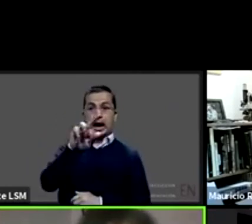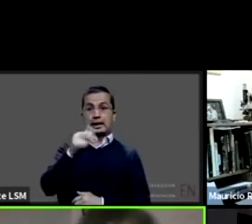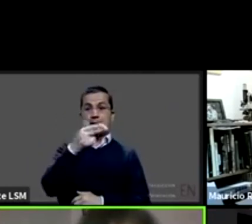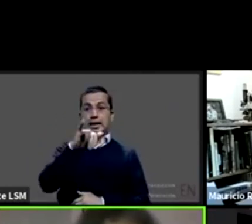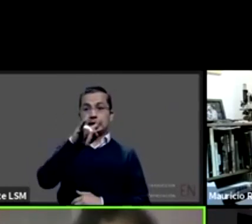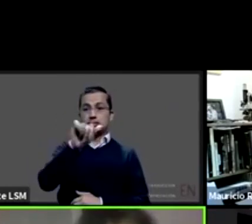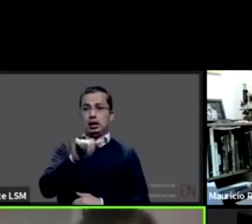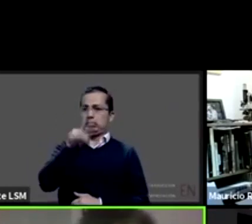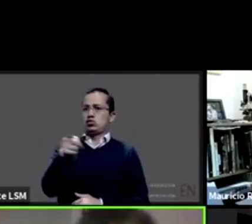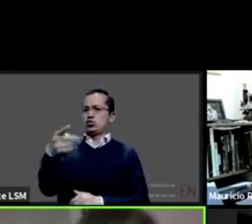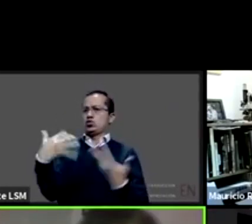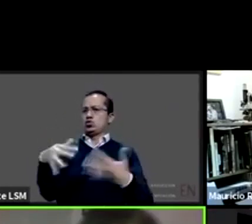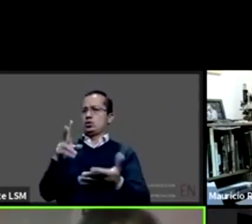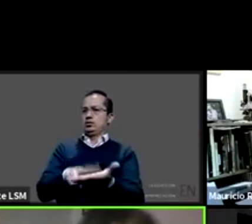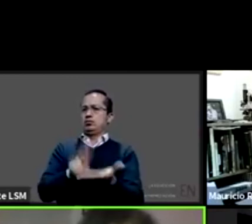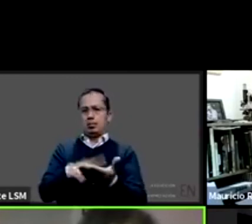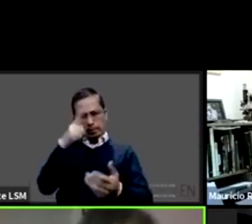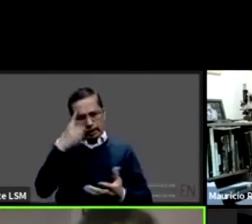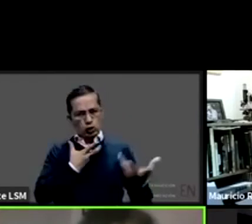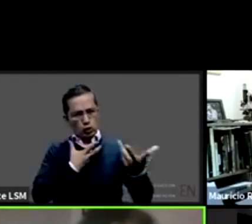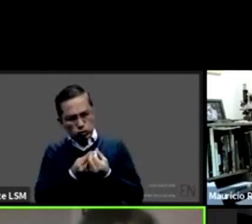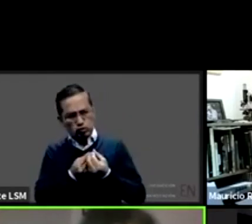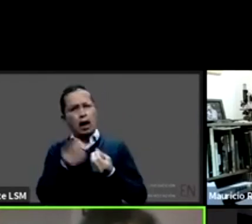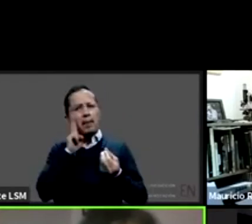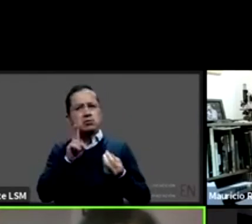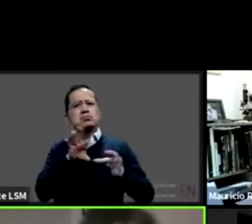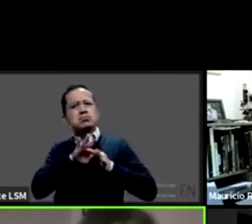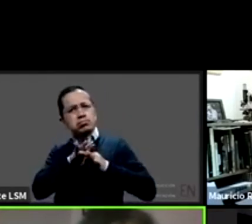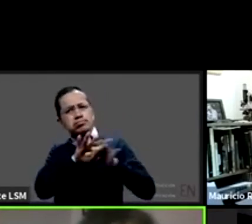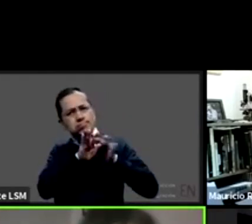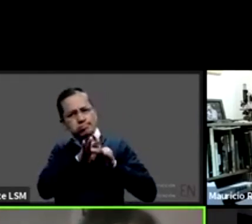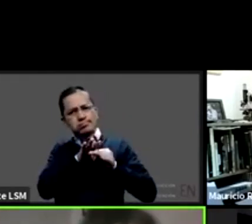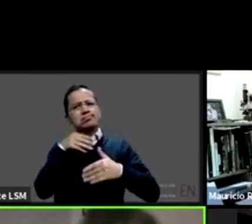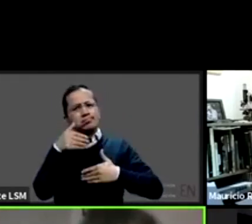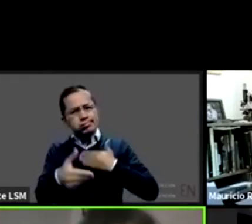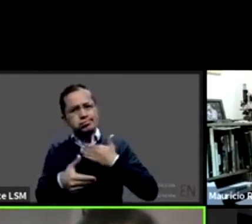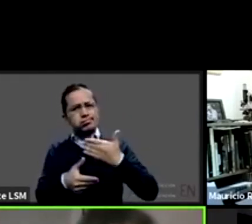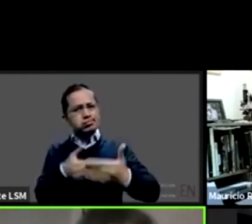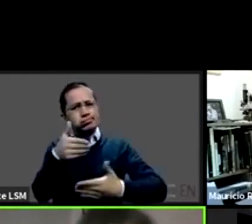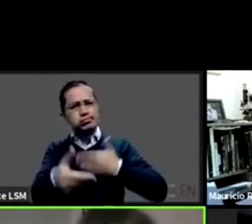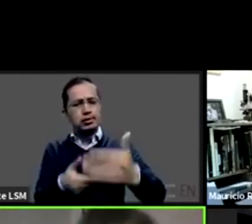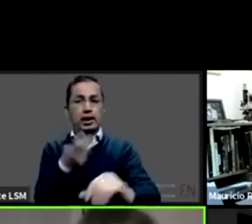encontrarnos y ver por dónde podemos caminar caminar juntos y juntas creo que es de gran valía